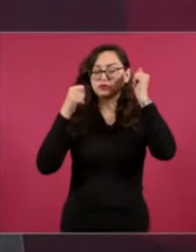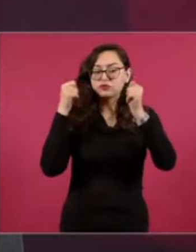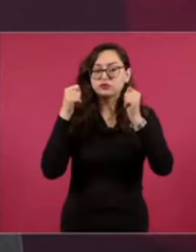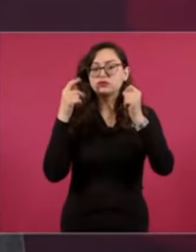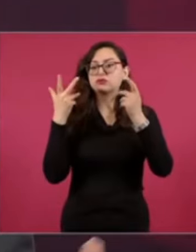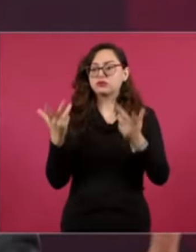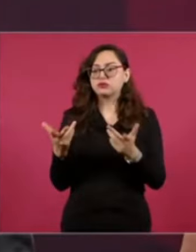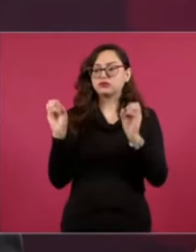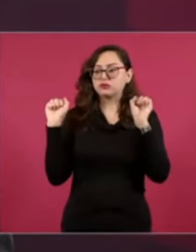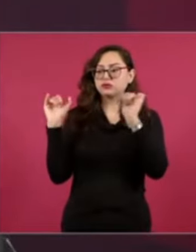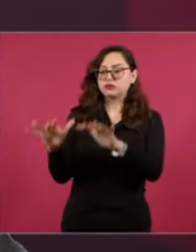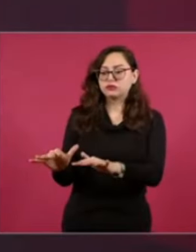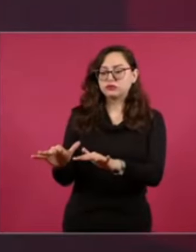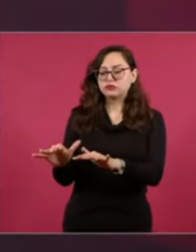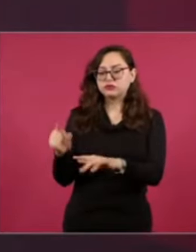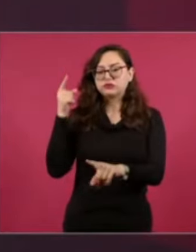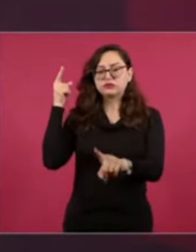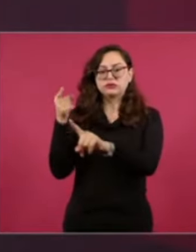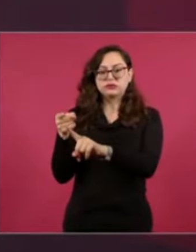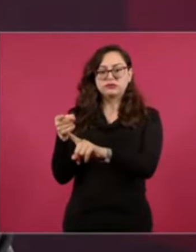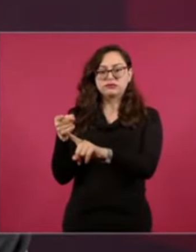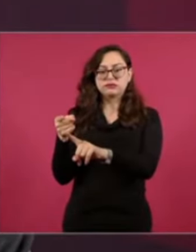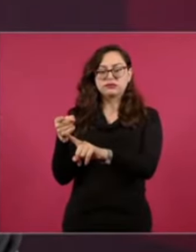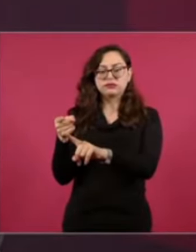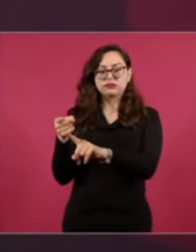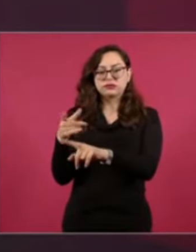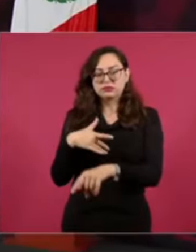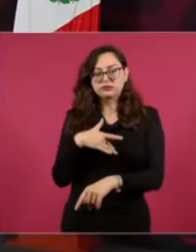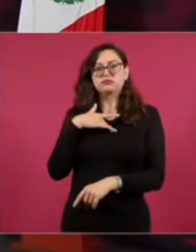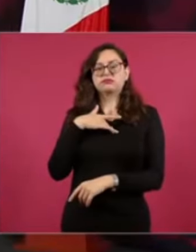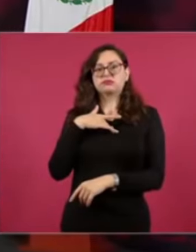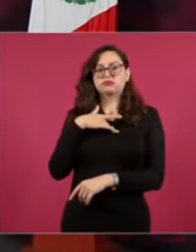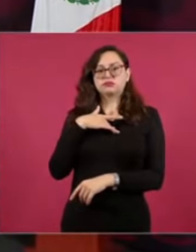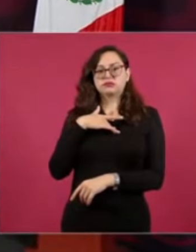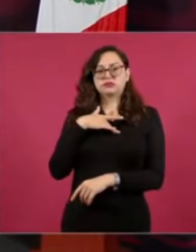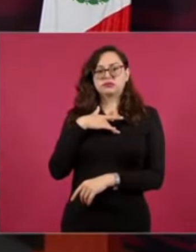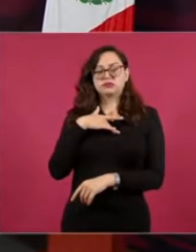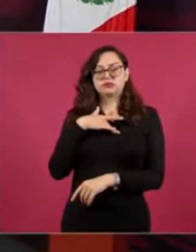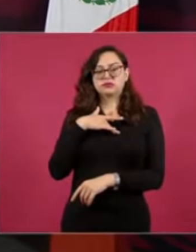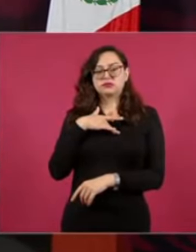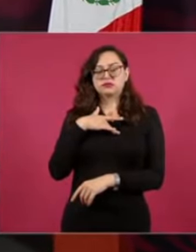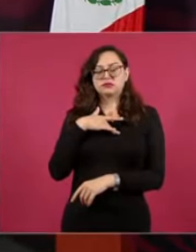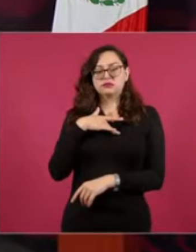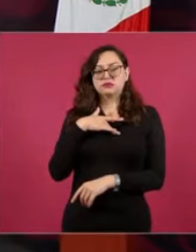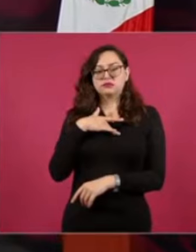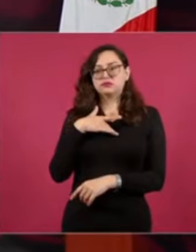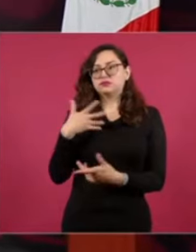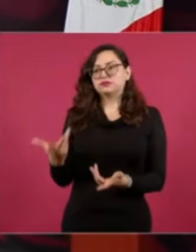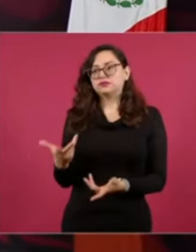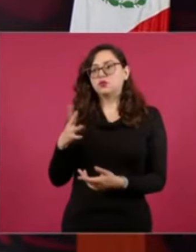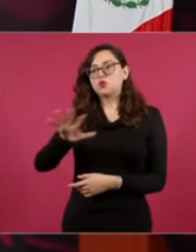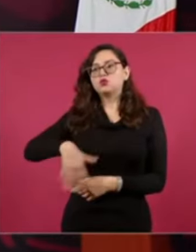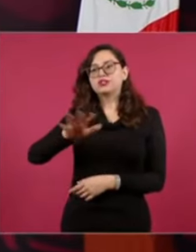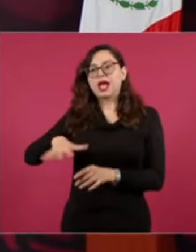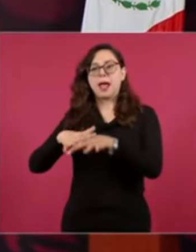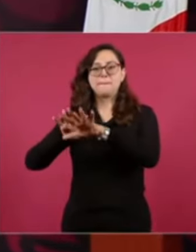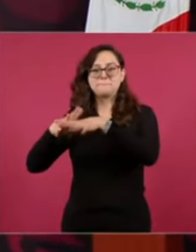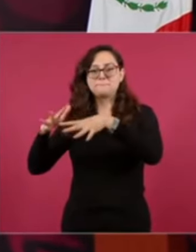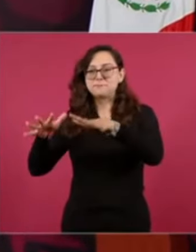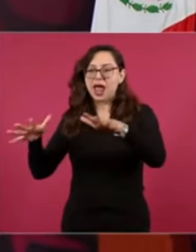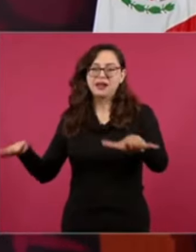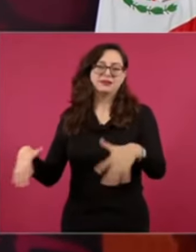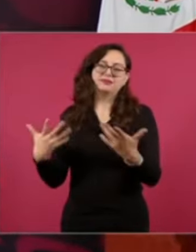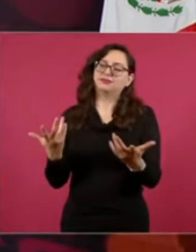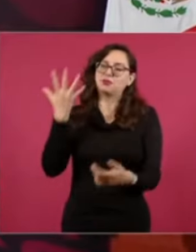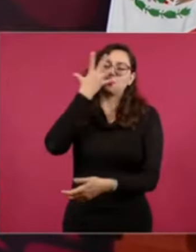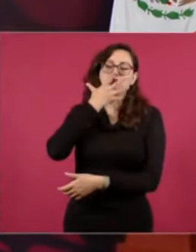Y todavía llegan. Como Mara lo planteó. Por. El mar. Que es bellísimo.